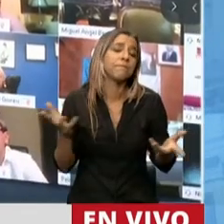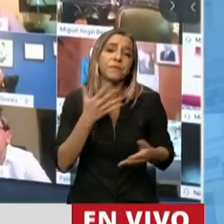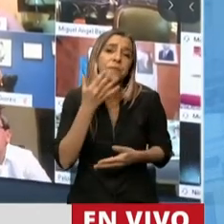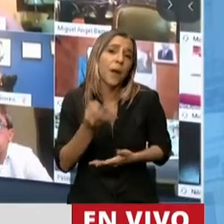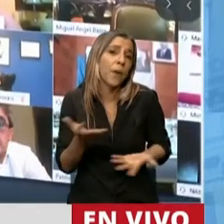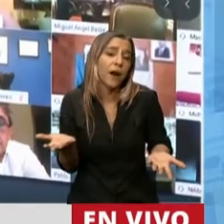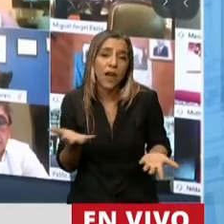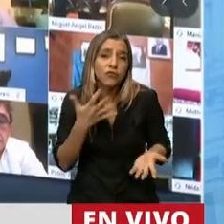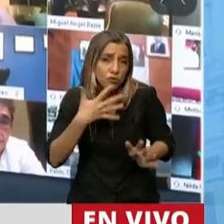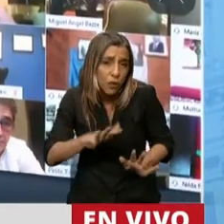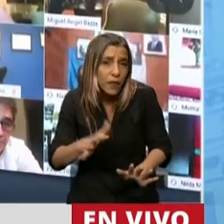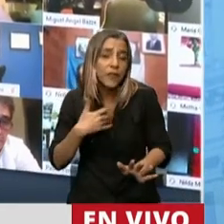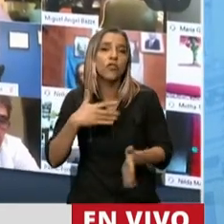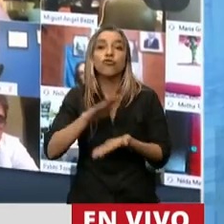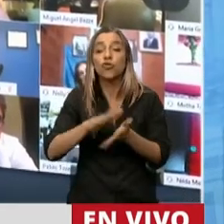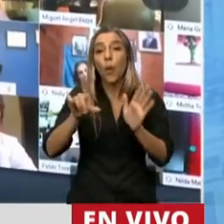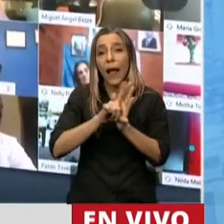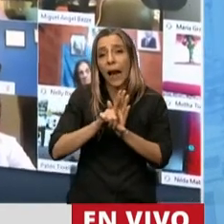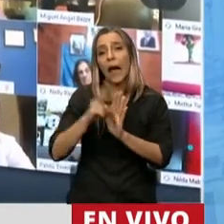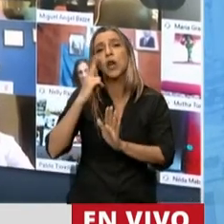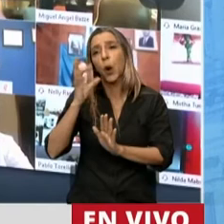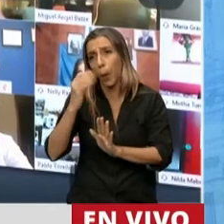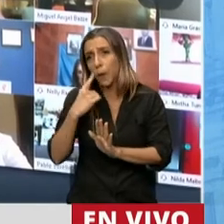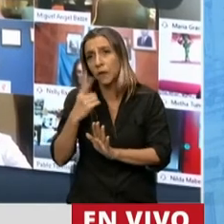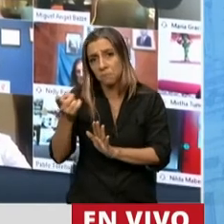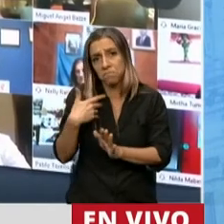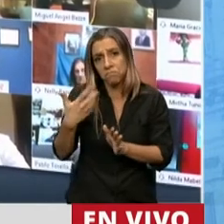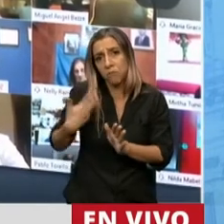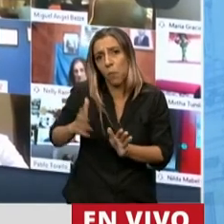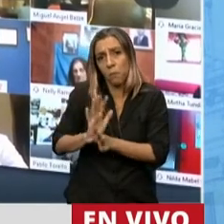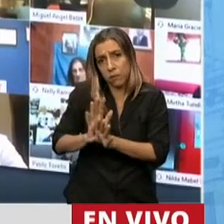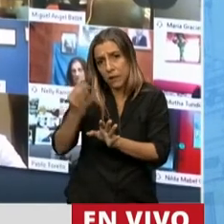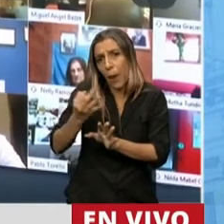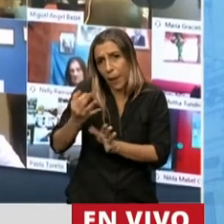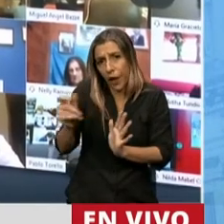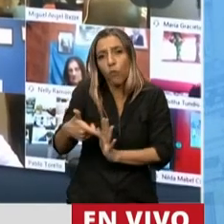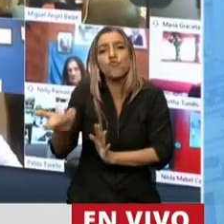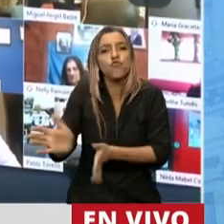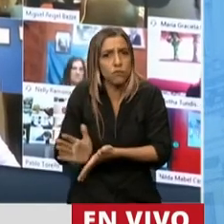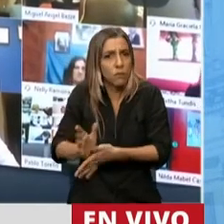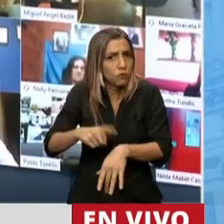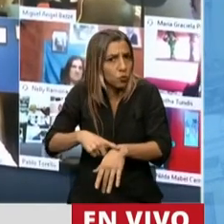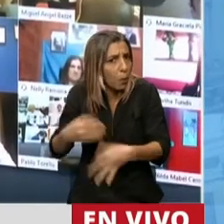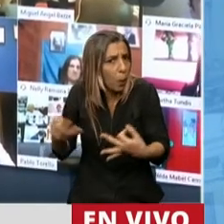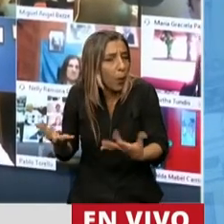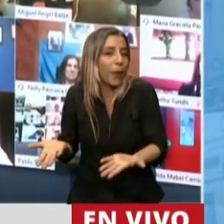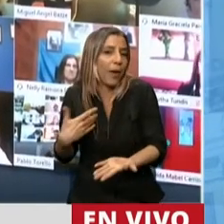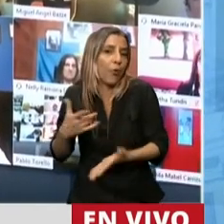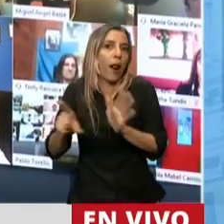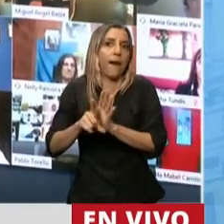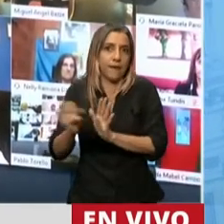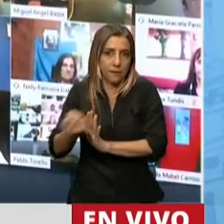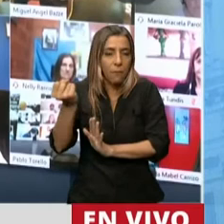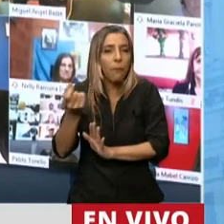legislativo en sí no. Son tiempos normales. Incluso diría que fueron buenos tiempos legislativos. Pero la realidad, señor presidente,